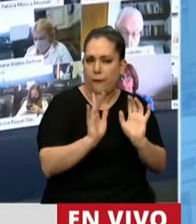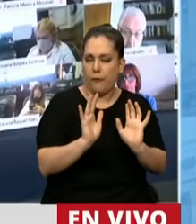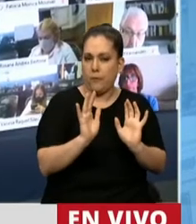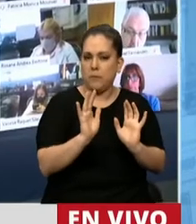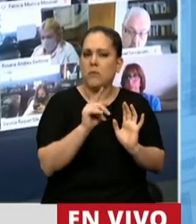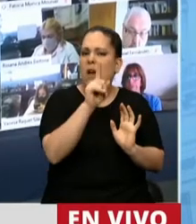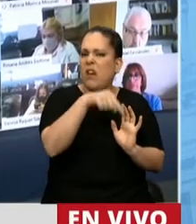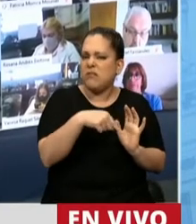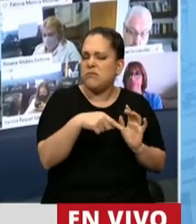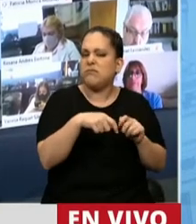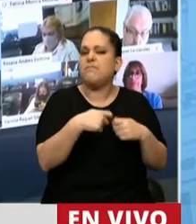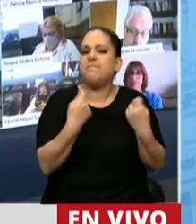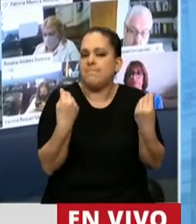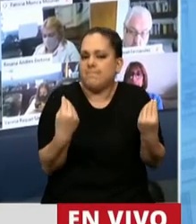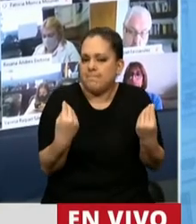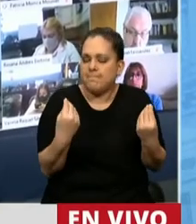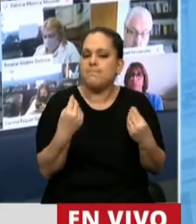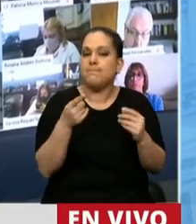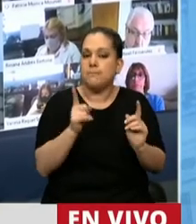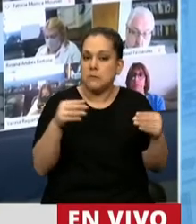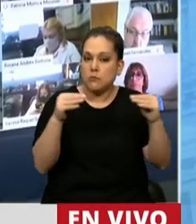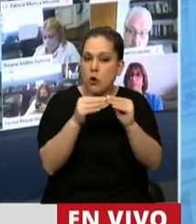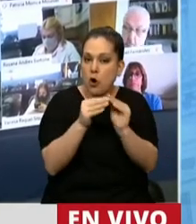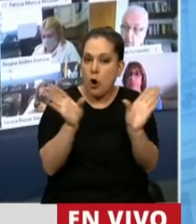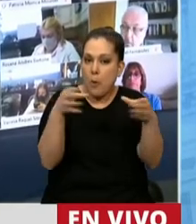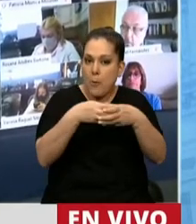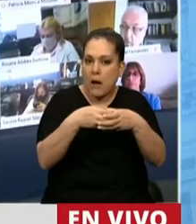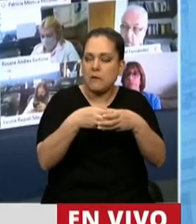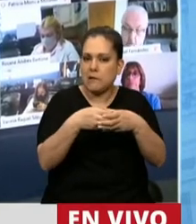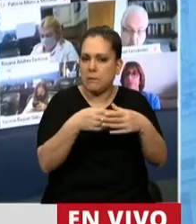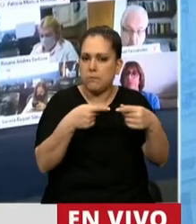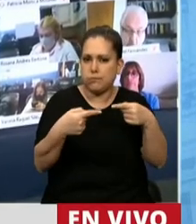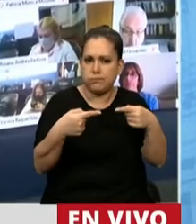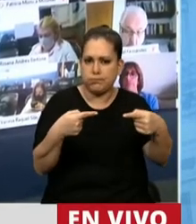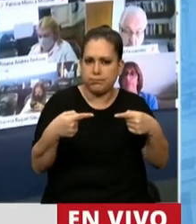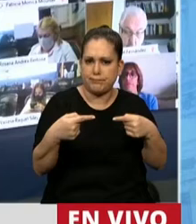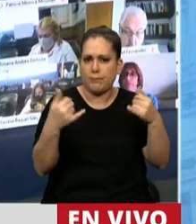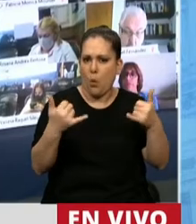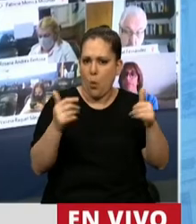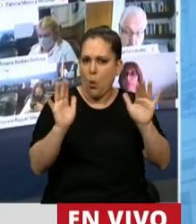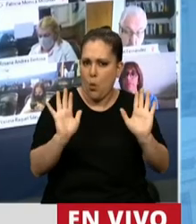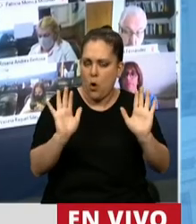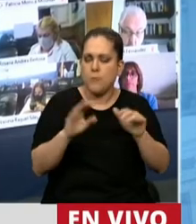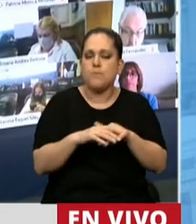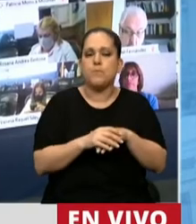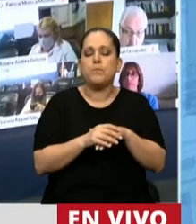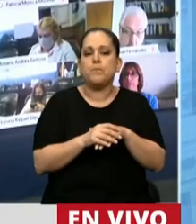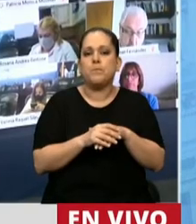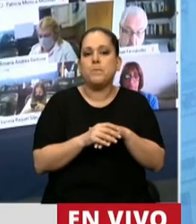lo llevó a encuentros y desencuentros con sus compañeros y compañeras de camino. Y en ese sentido me gustaría